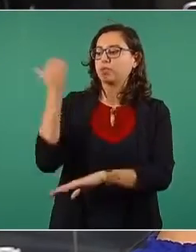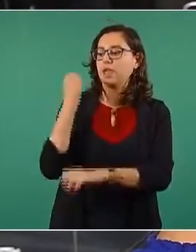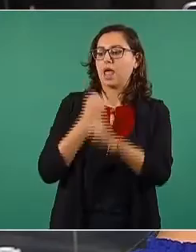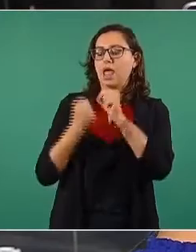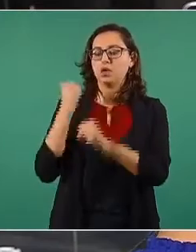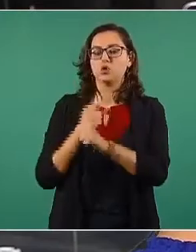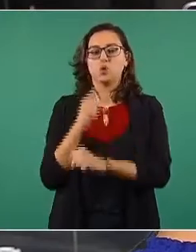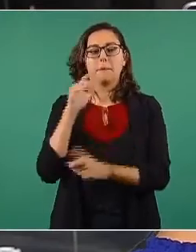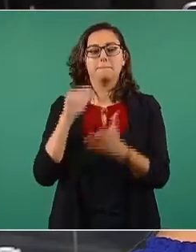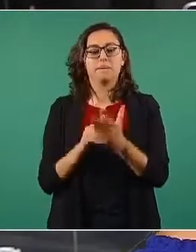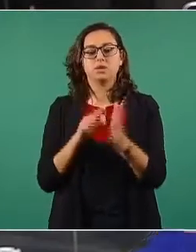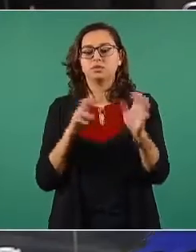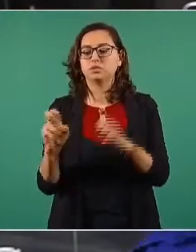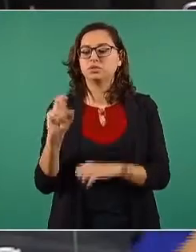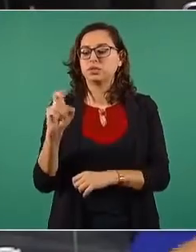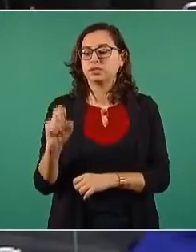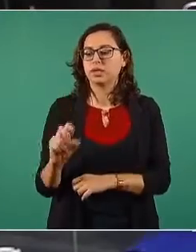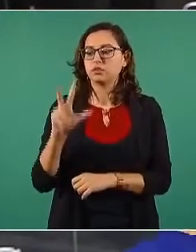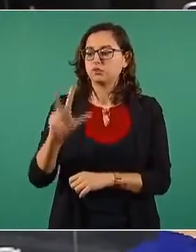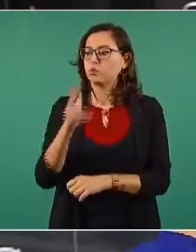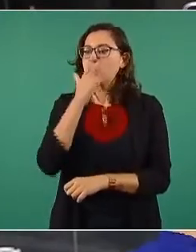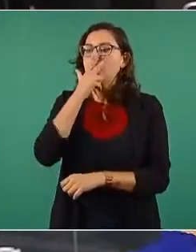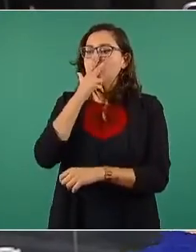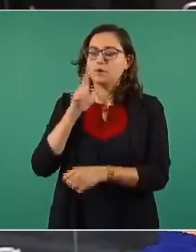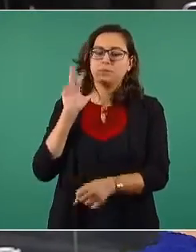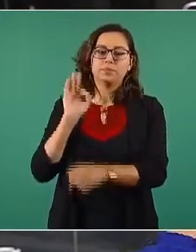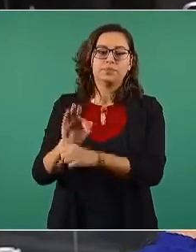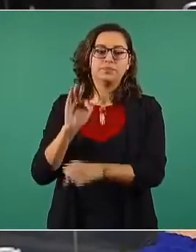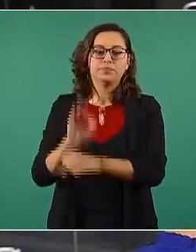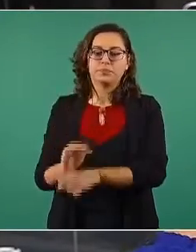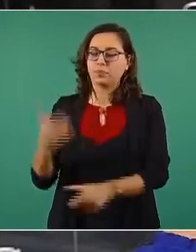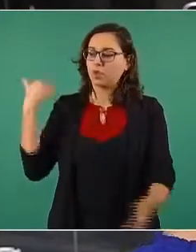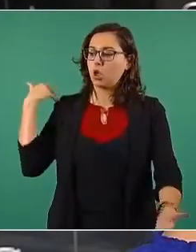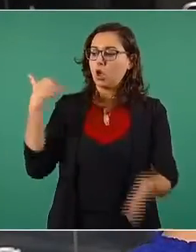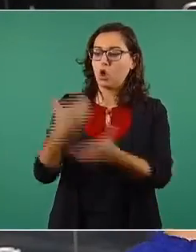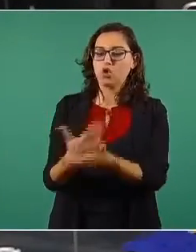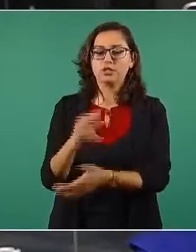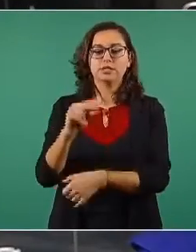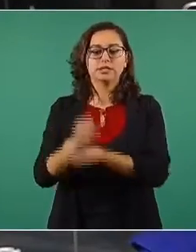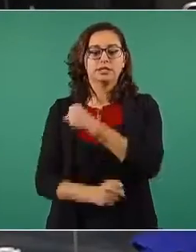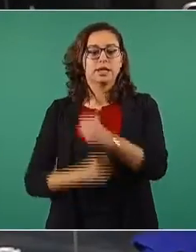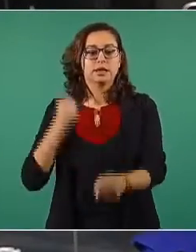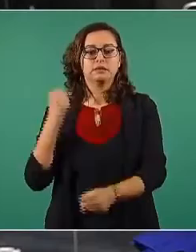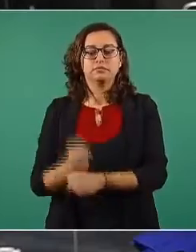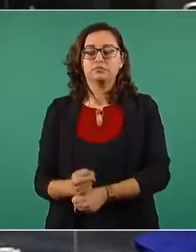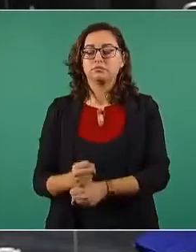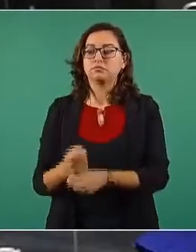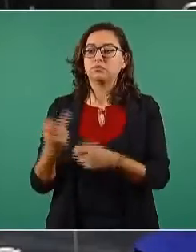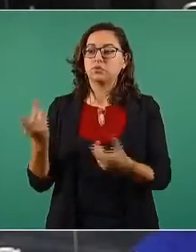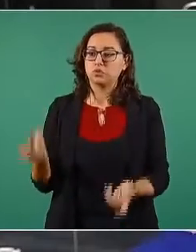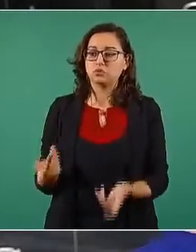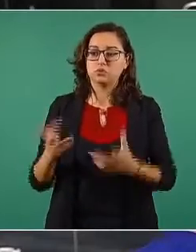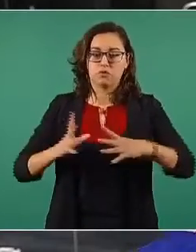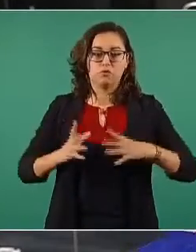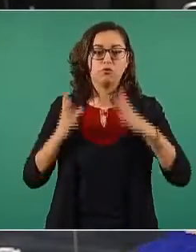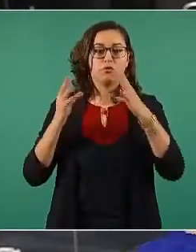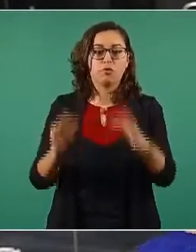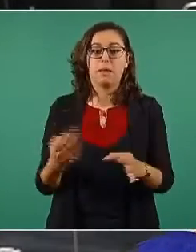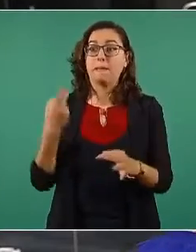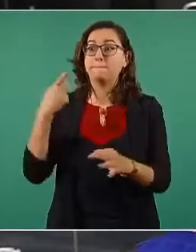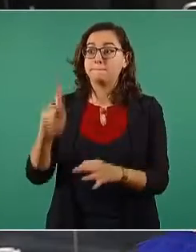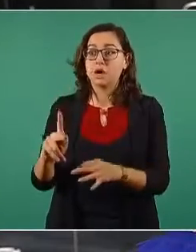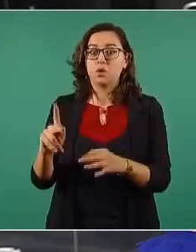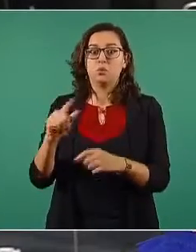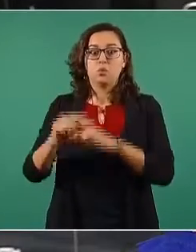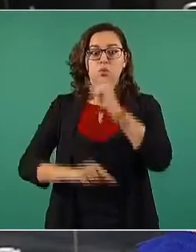Lázaro Cárdenas y que a más de ocho décadas de creada ha perdido más de 80% de su área original.